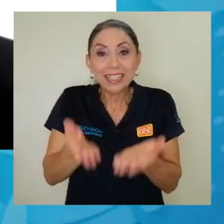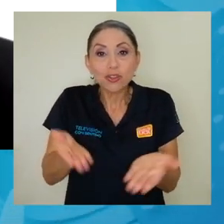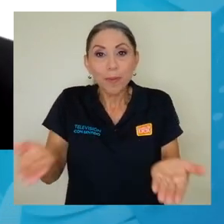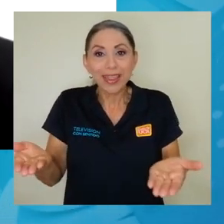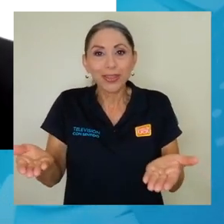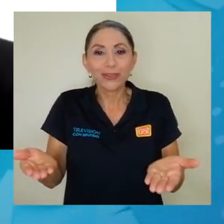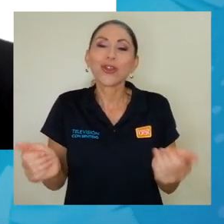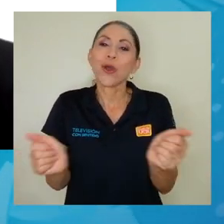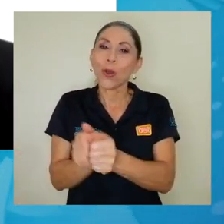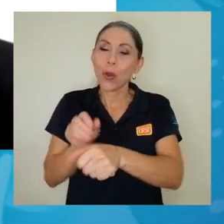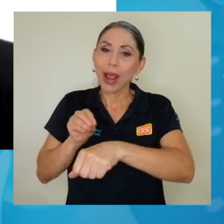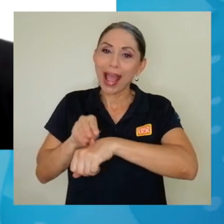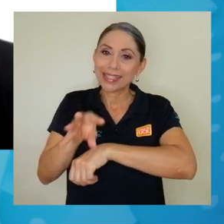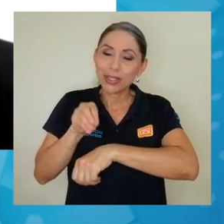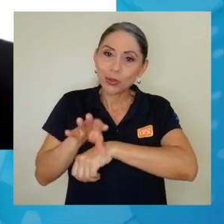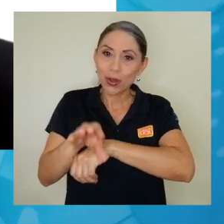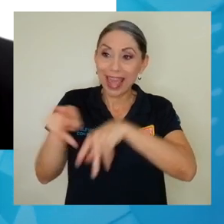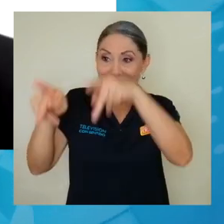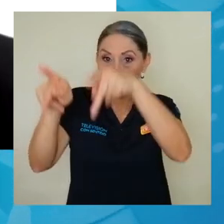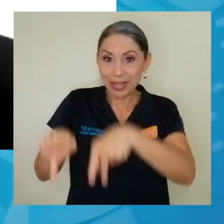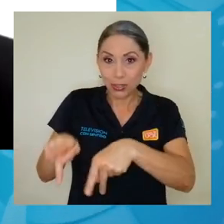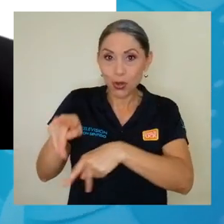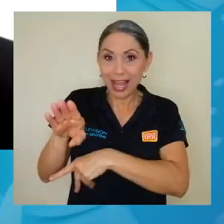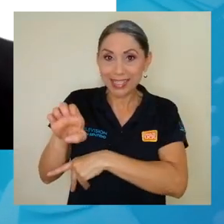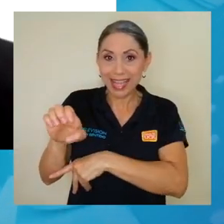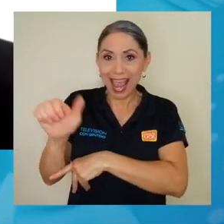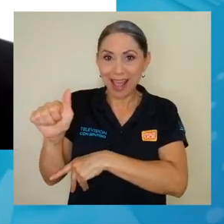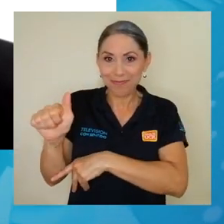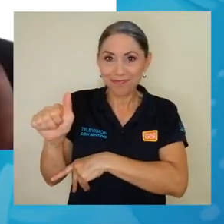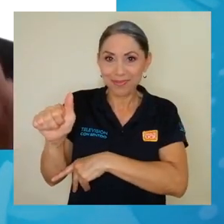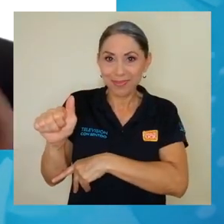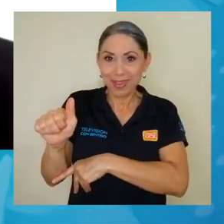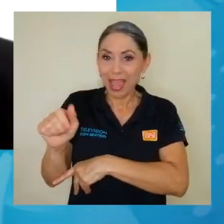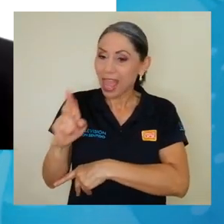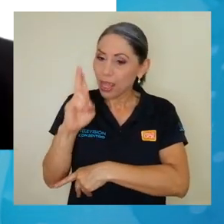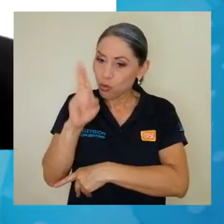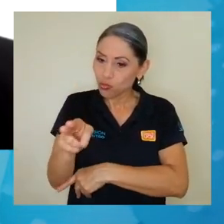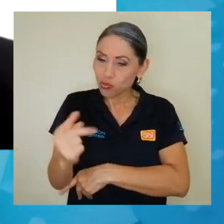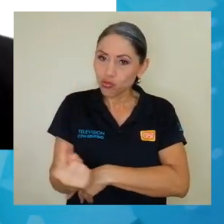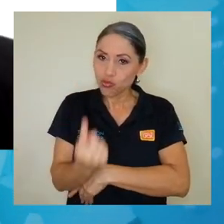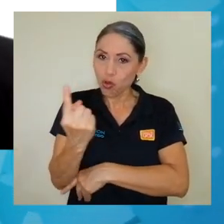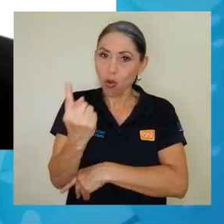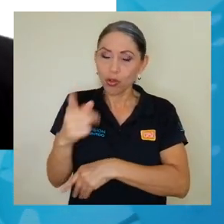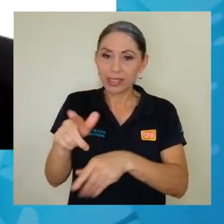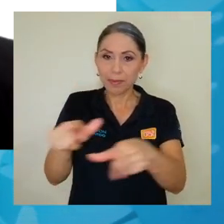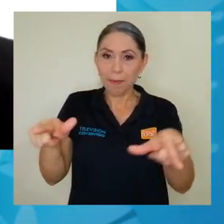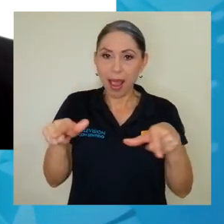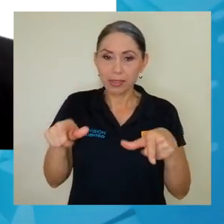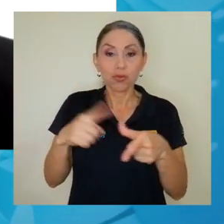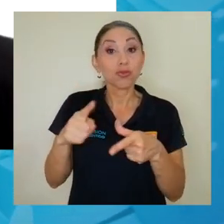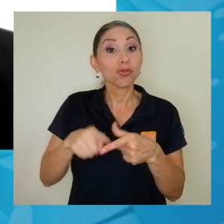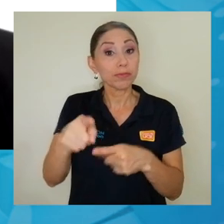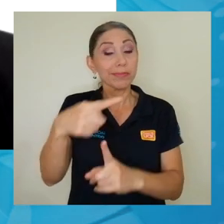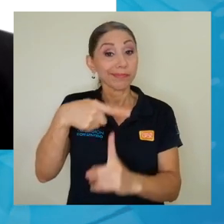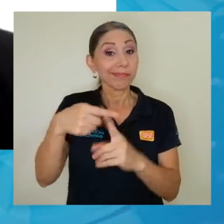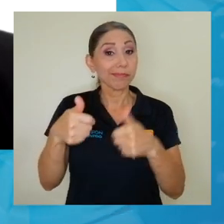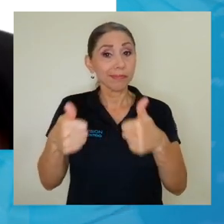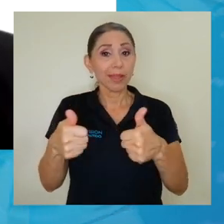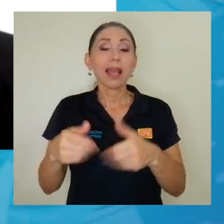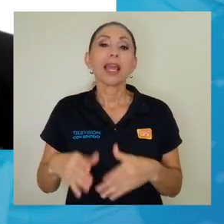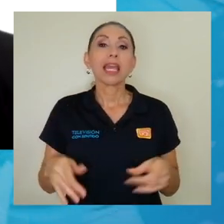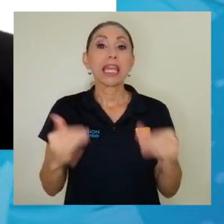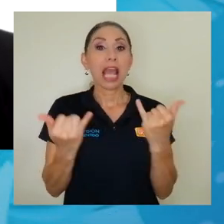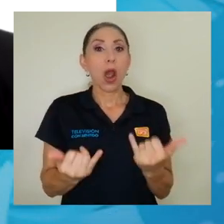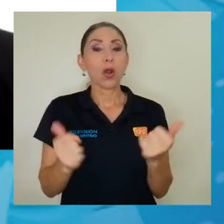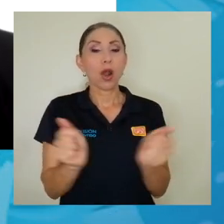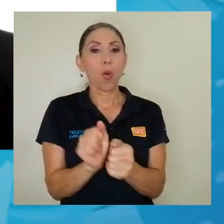y tener la asesoría de la persona del CEA pues en un solo espacio. Entonces están resultando bastante positivos y en